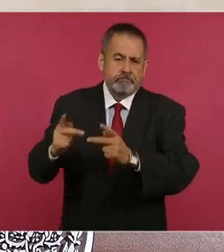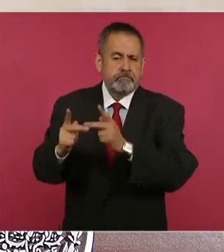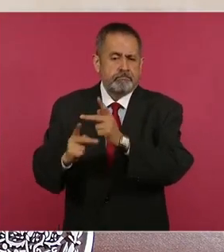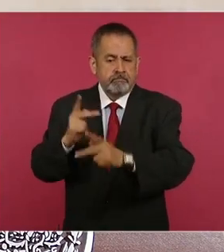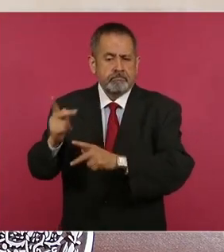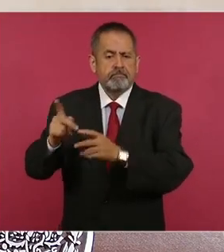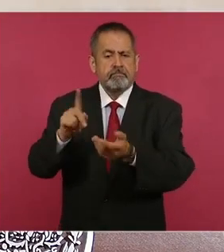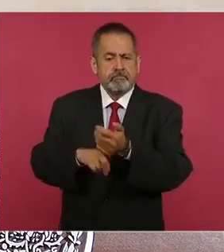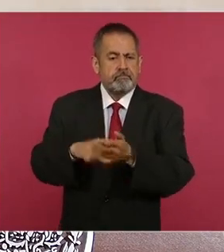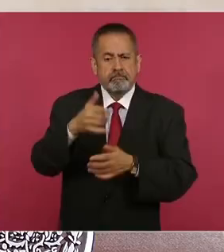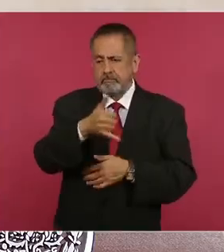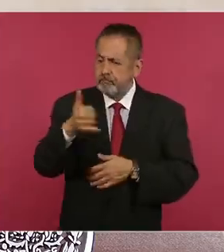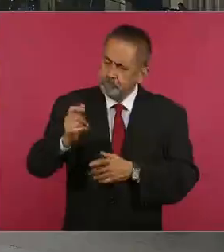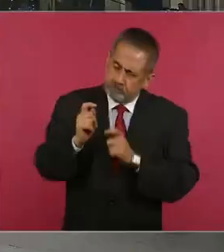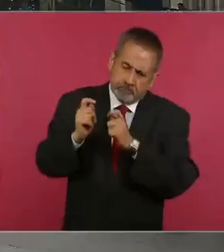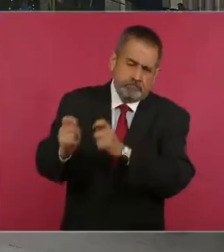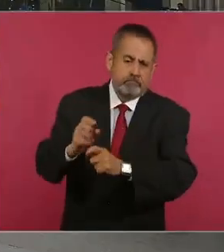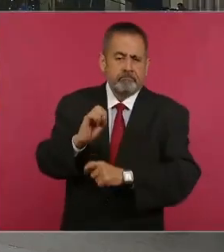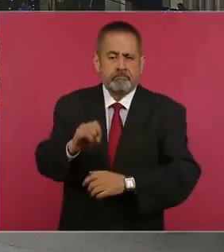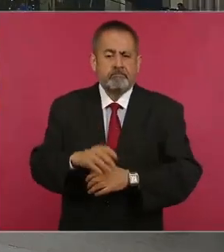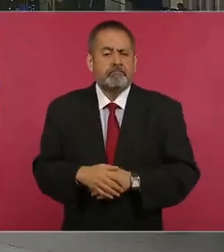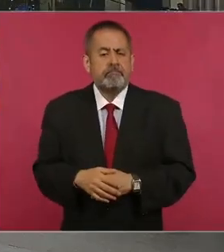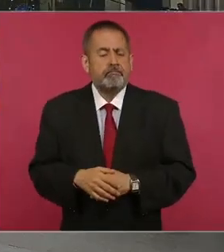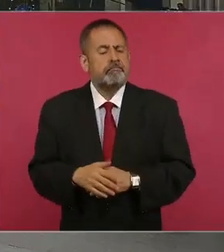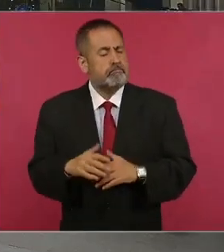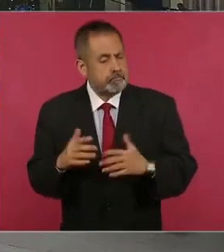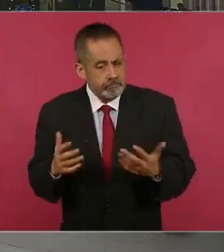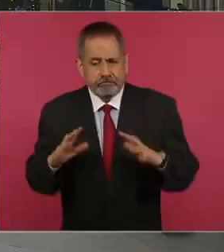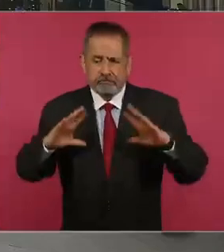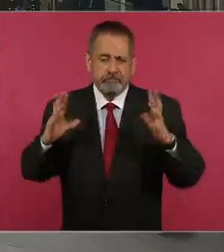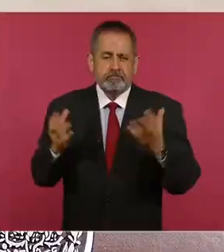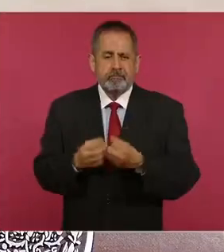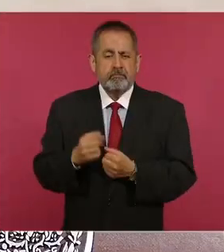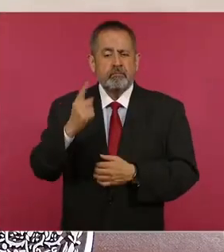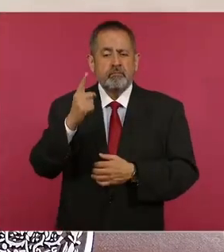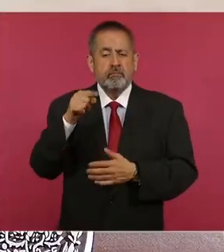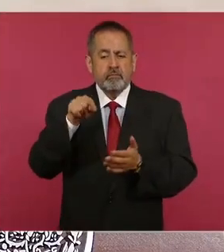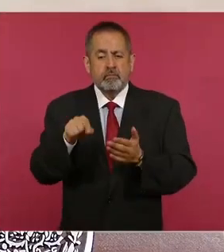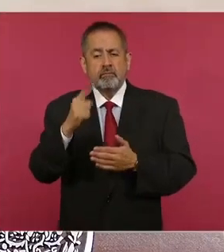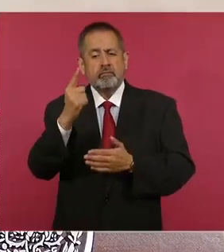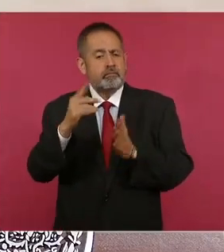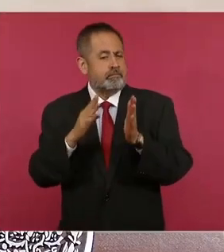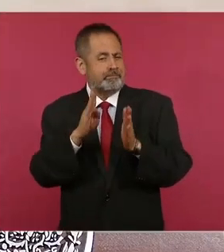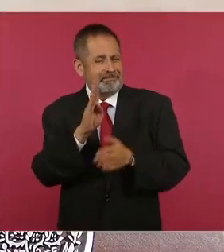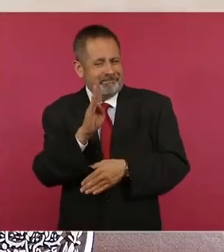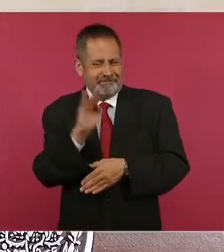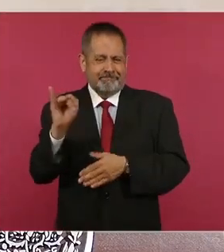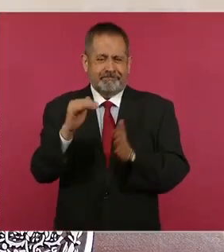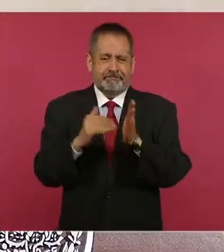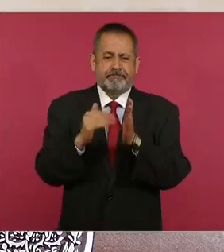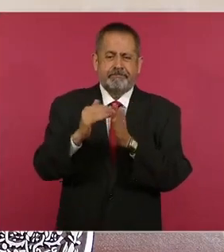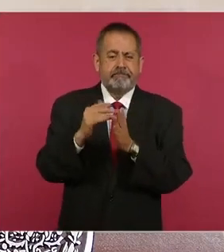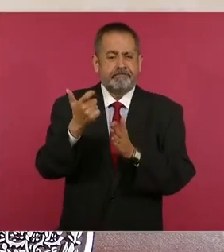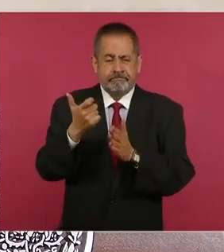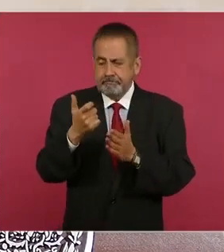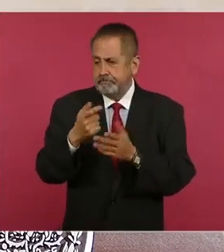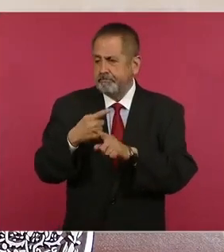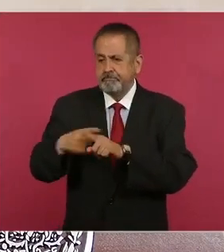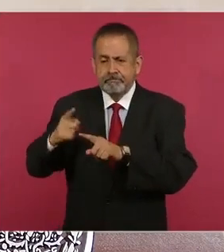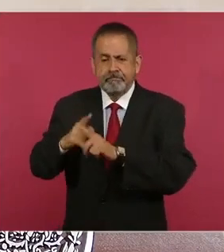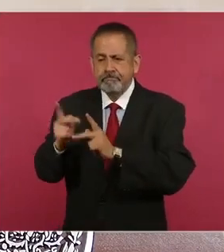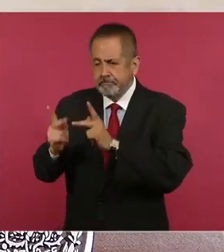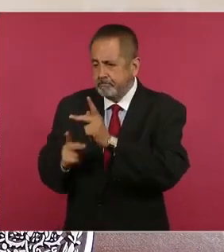del instituto. En total, presidente, se han distribuido 1.1 billones de pesos en las distintas